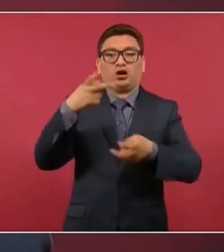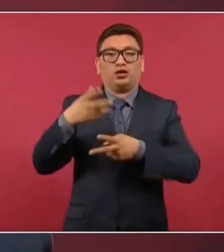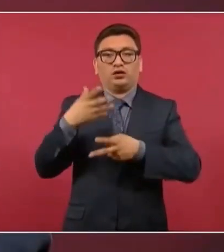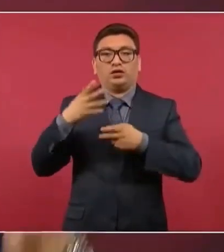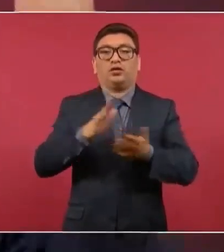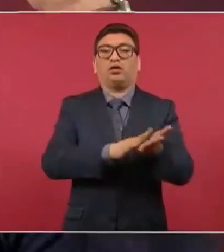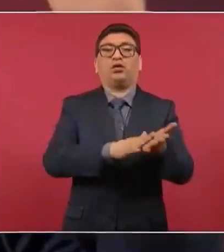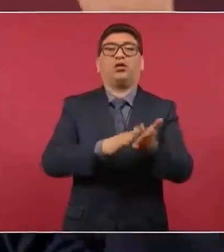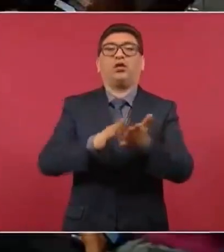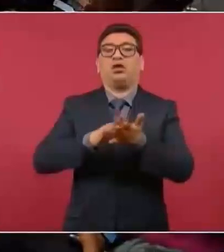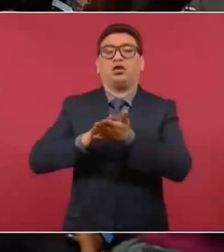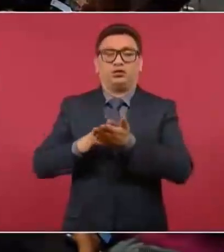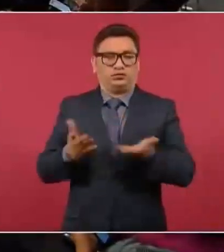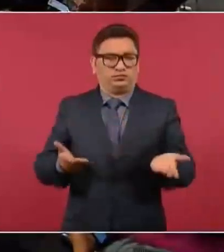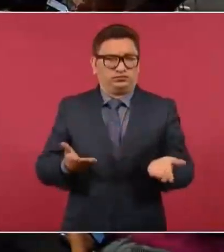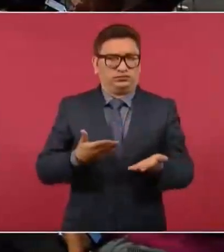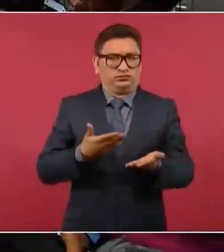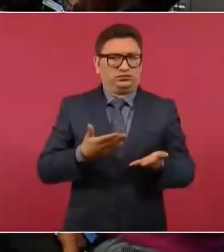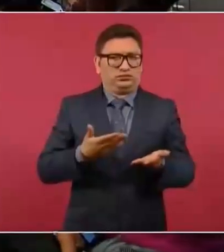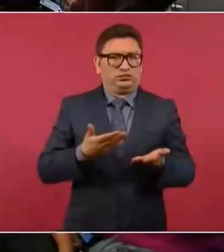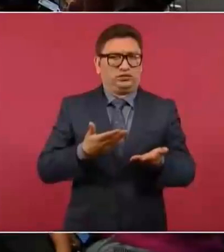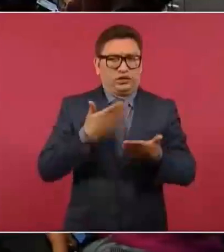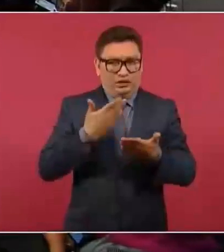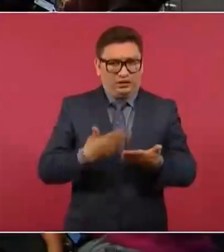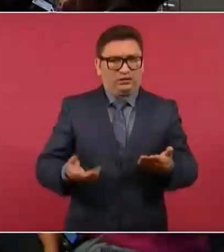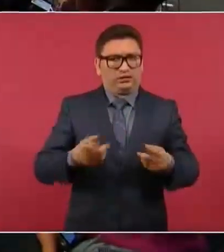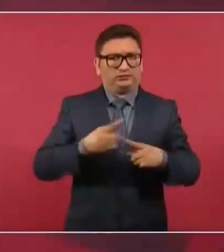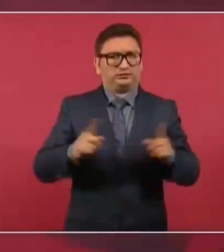no al contrario